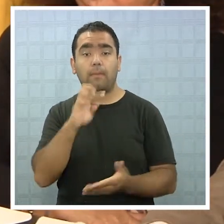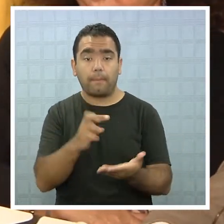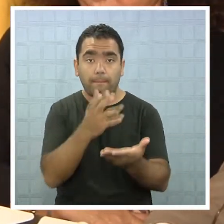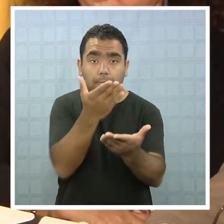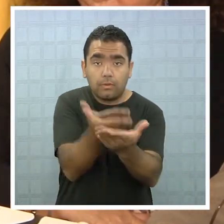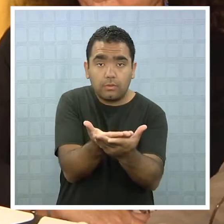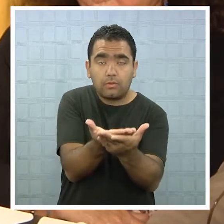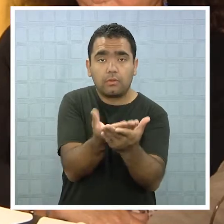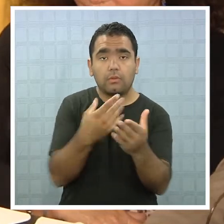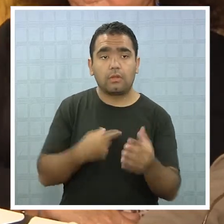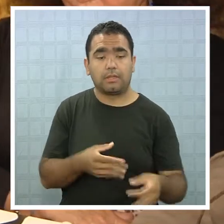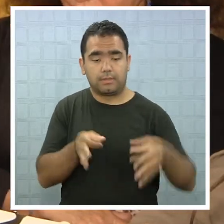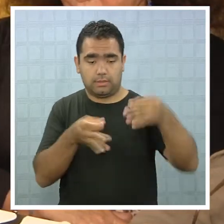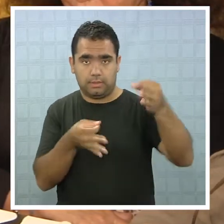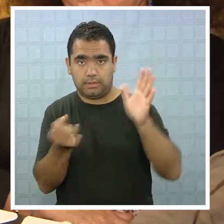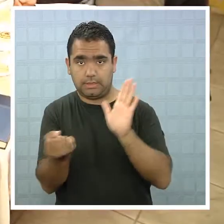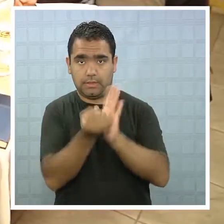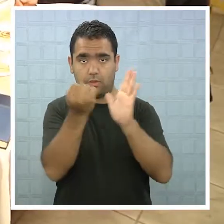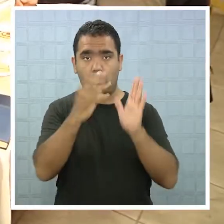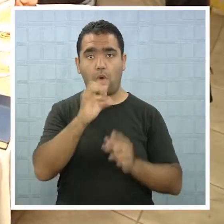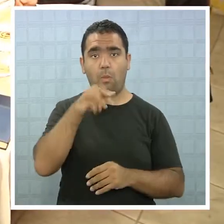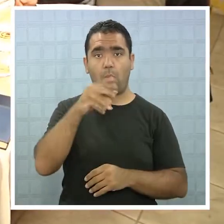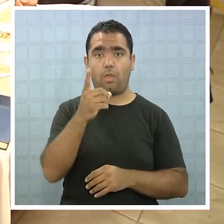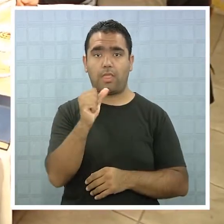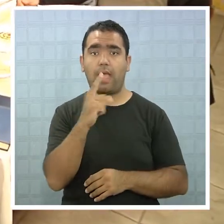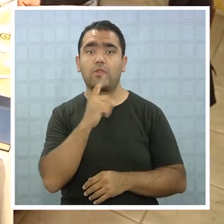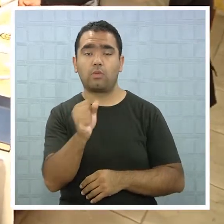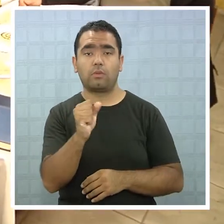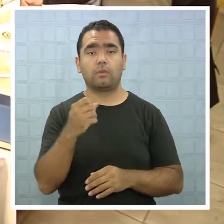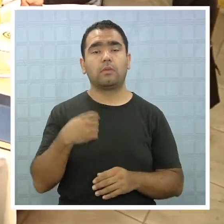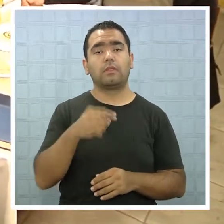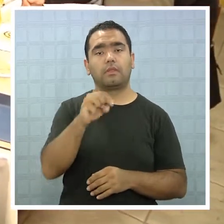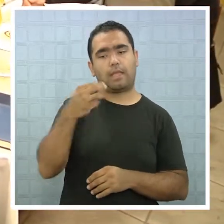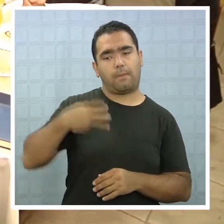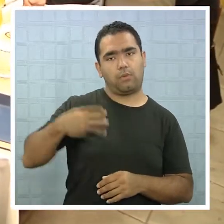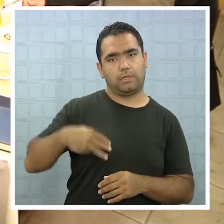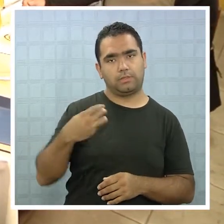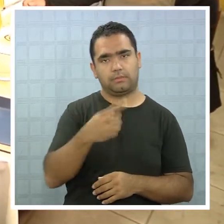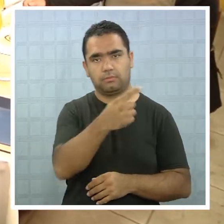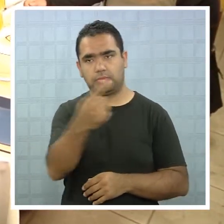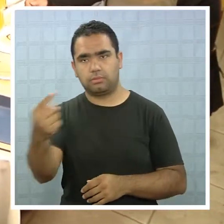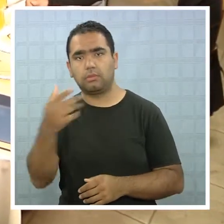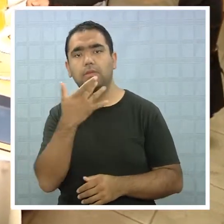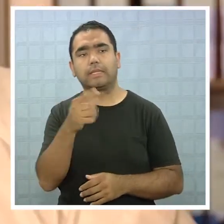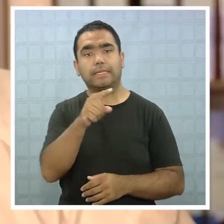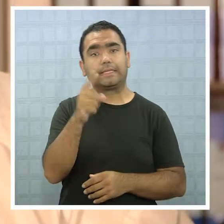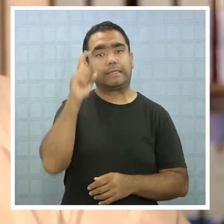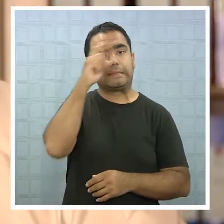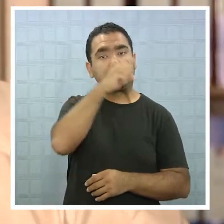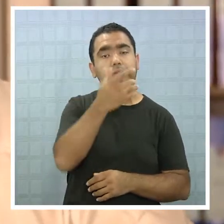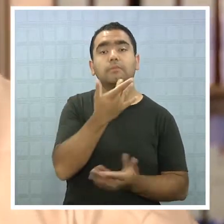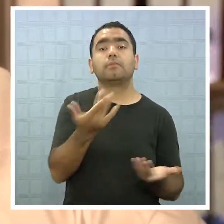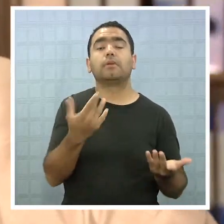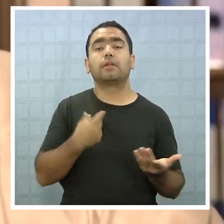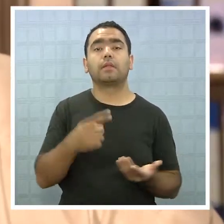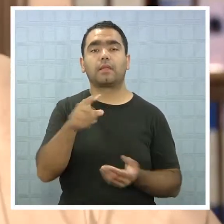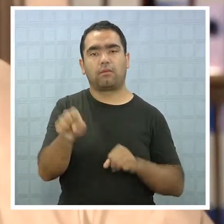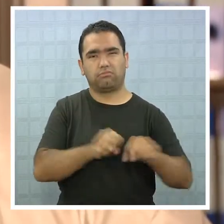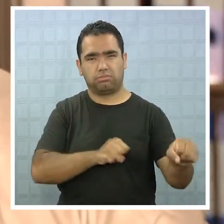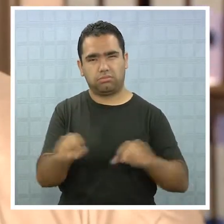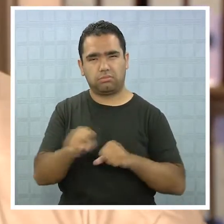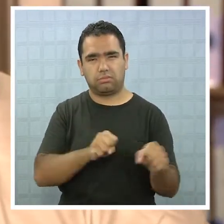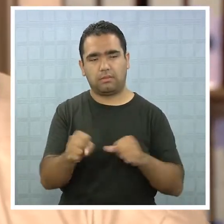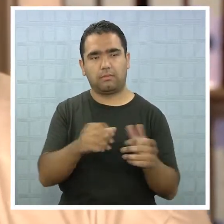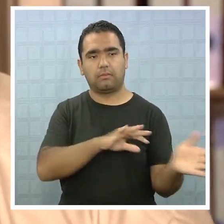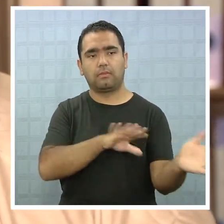la oportuna entrega de los certificados de comodato desde la municipalidad respectiva, que se ve agravada por los efectos del terremoto.